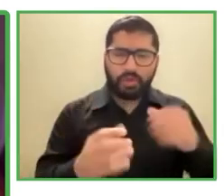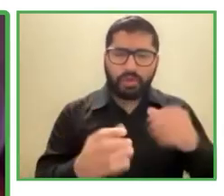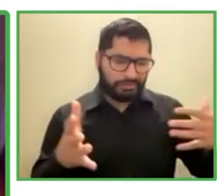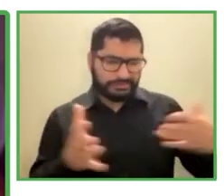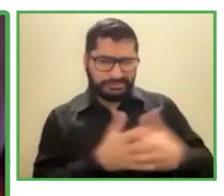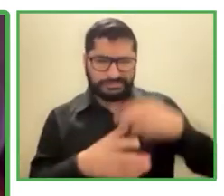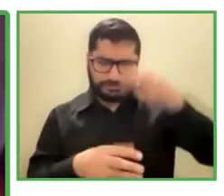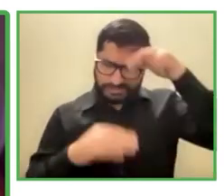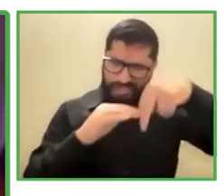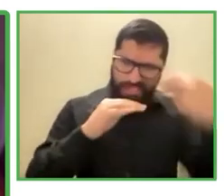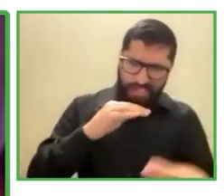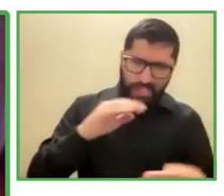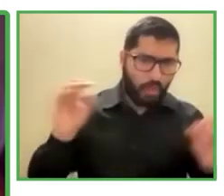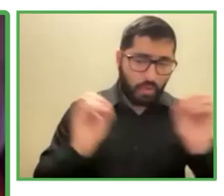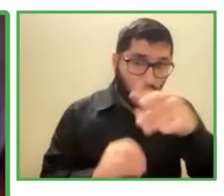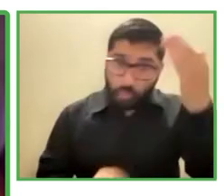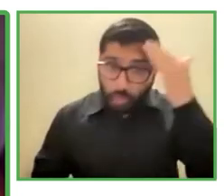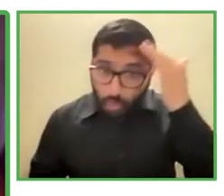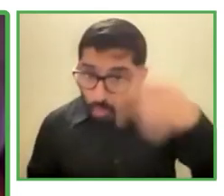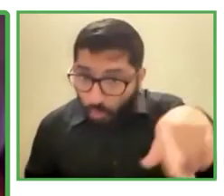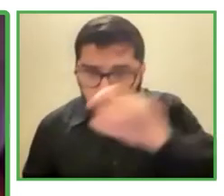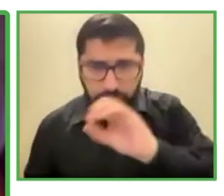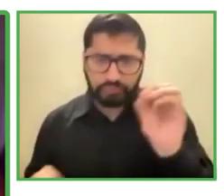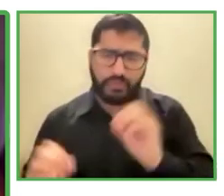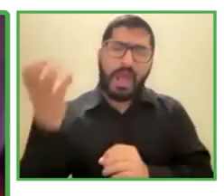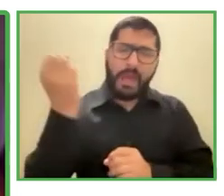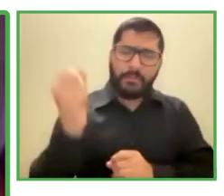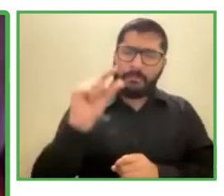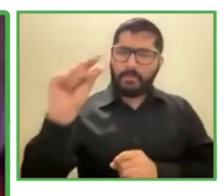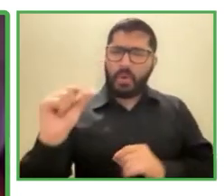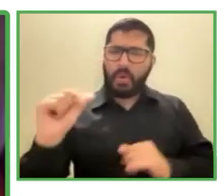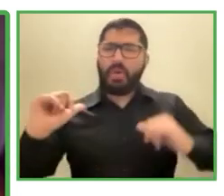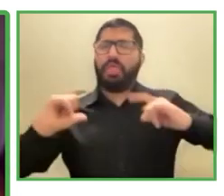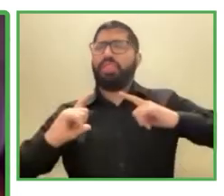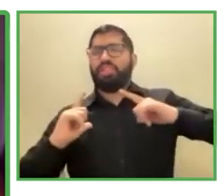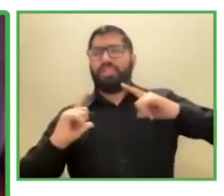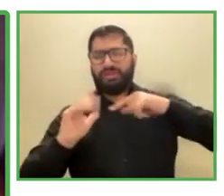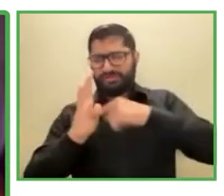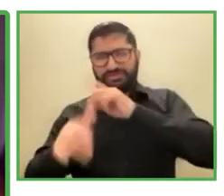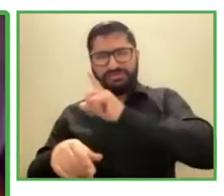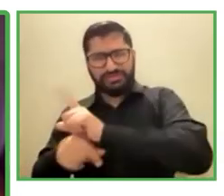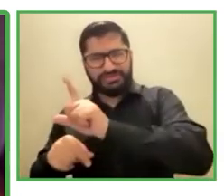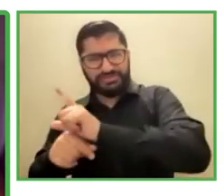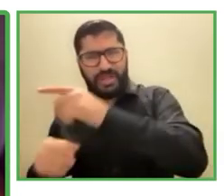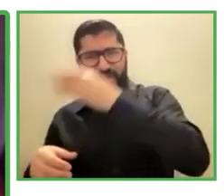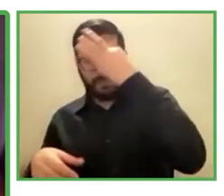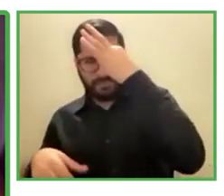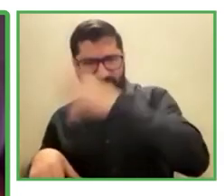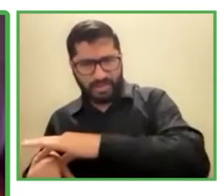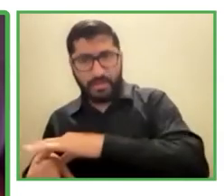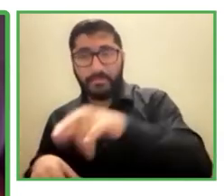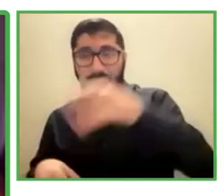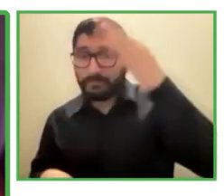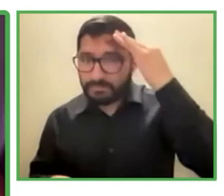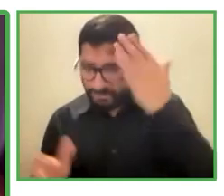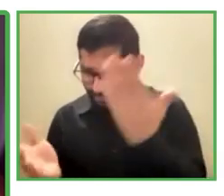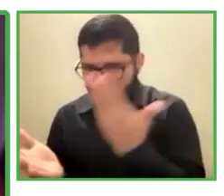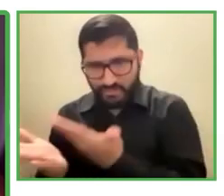de licencias médicas que se cursan o sea con eso te demuestra un poco esa fuerza esa energía ese